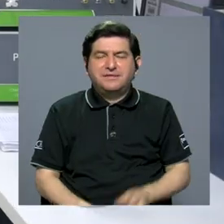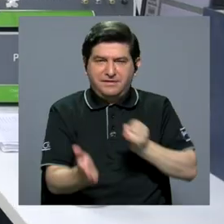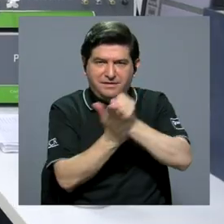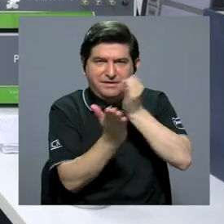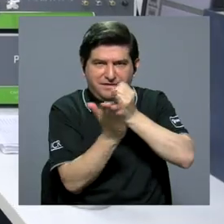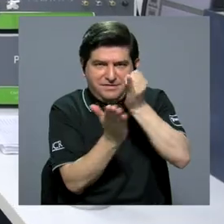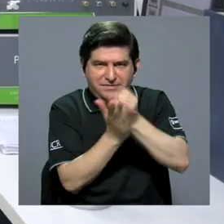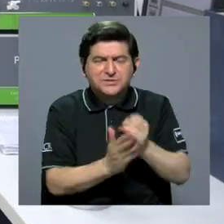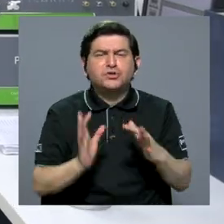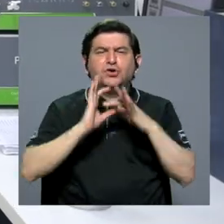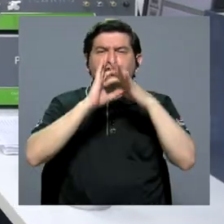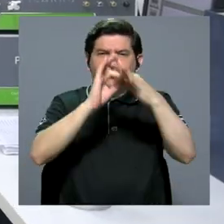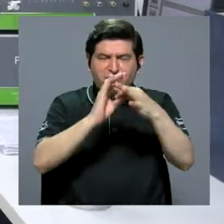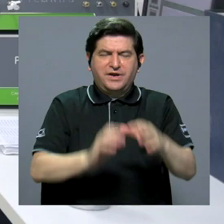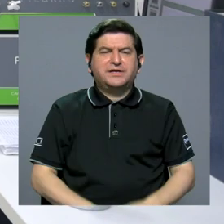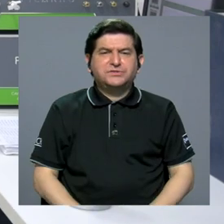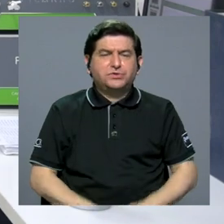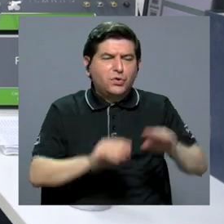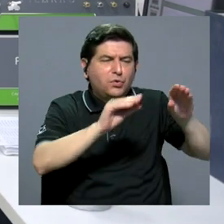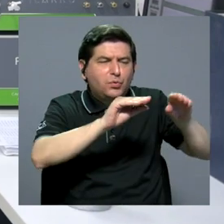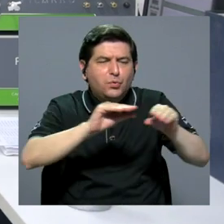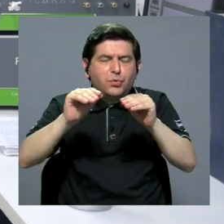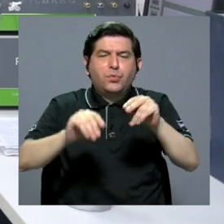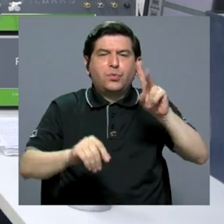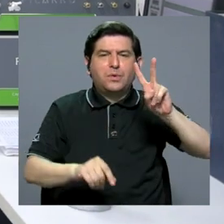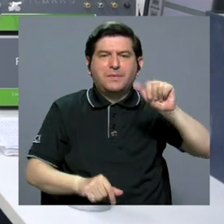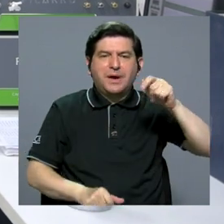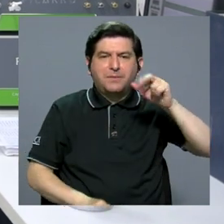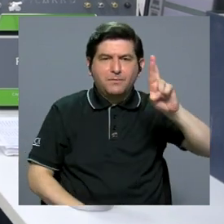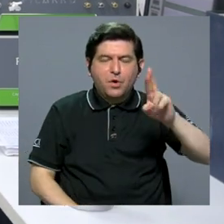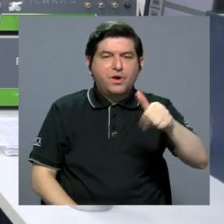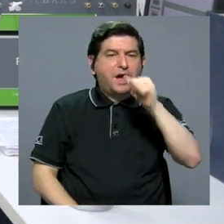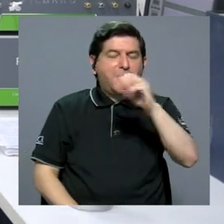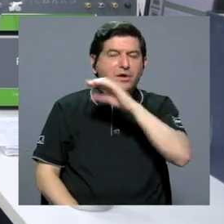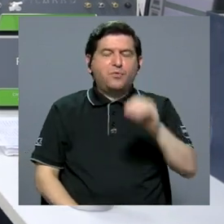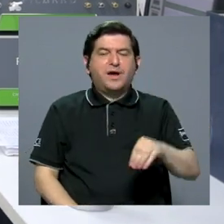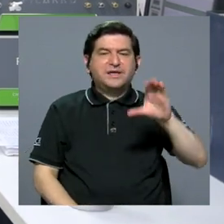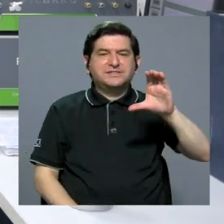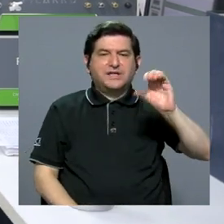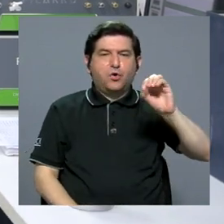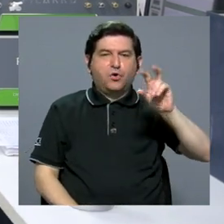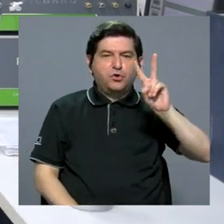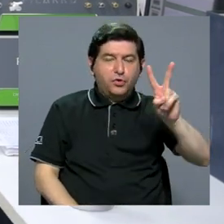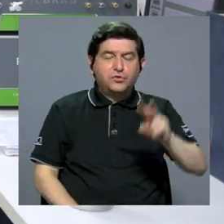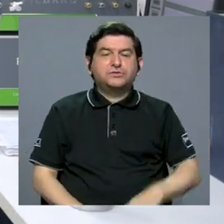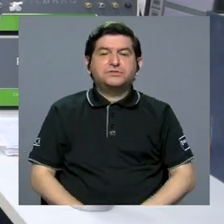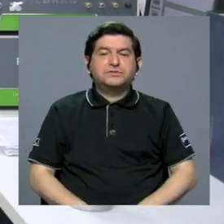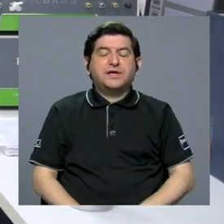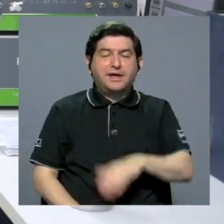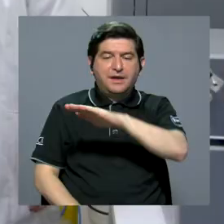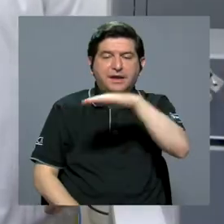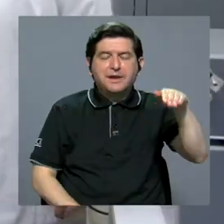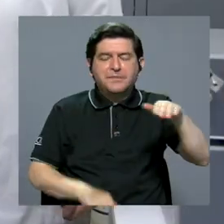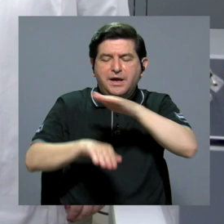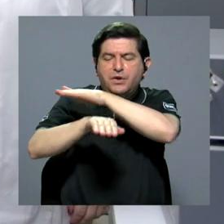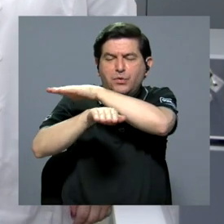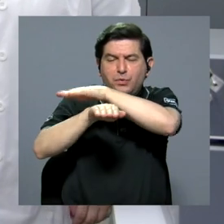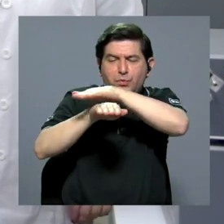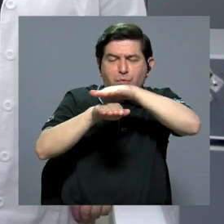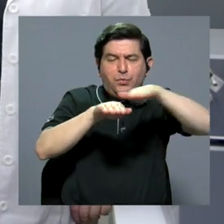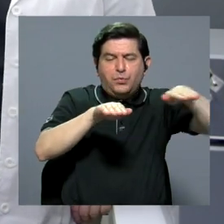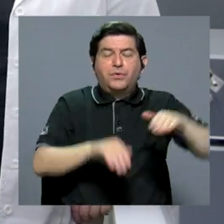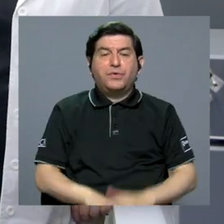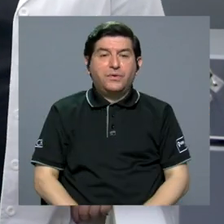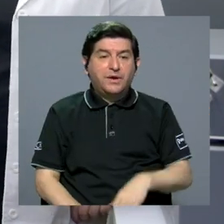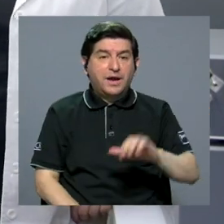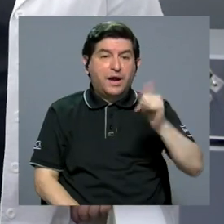de investigación relacionada con el transporte de vapor de agua y dióxido de carbono en la capa superficial del mar. Ella